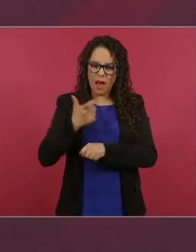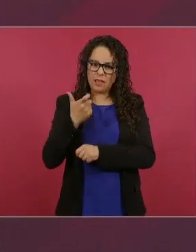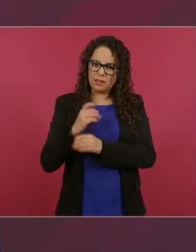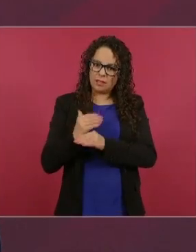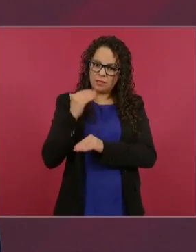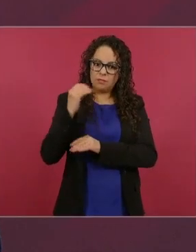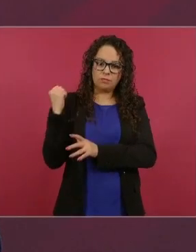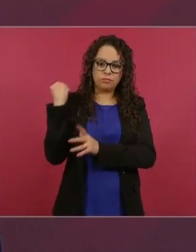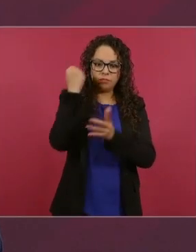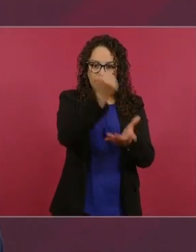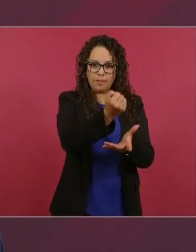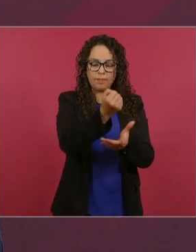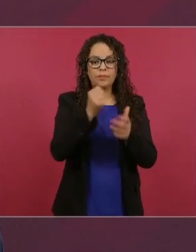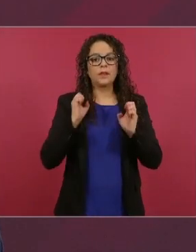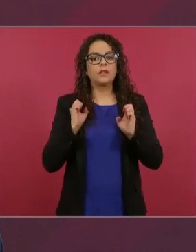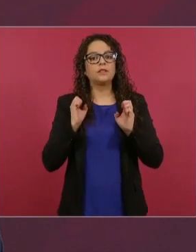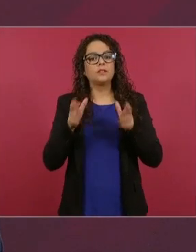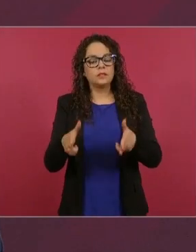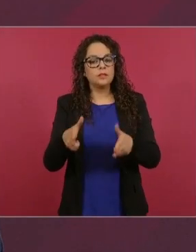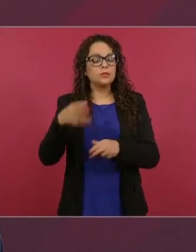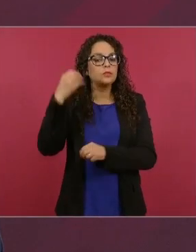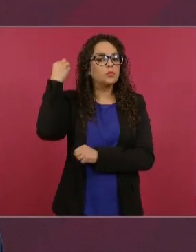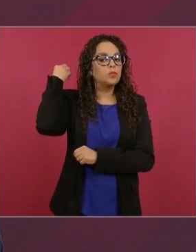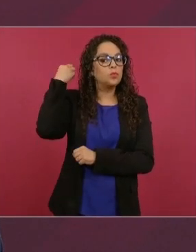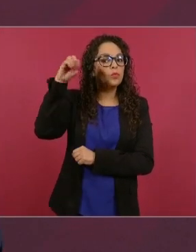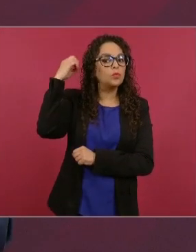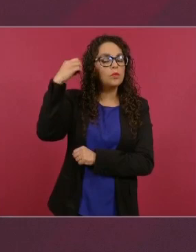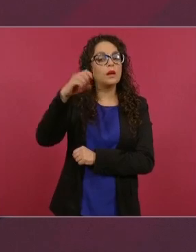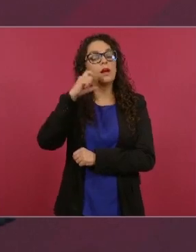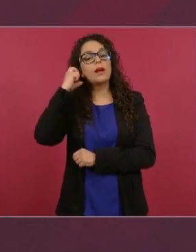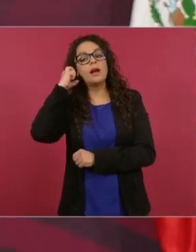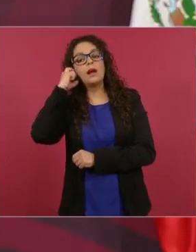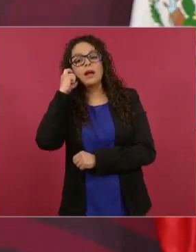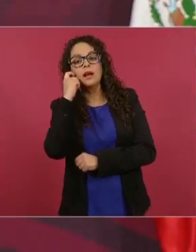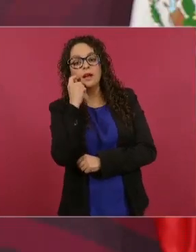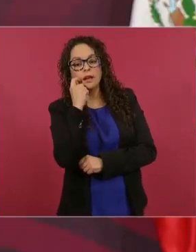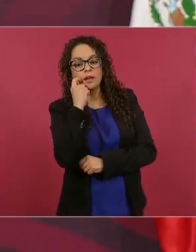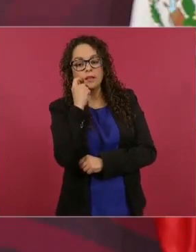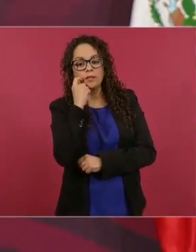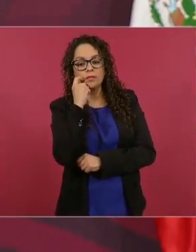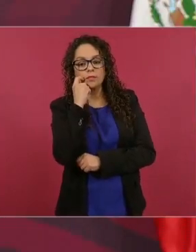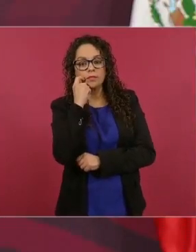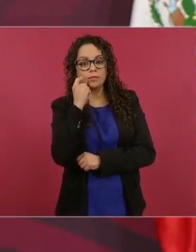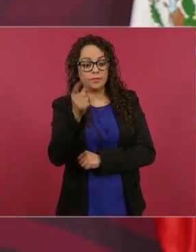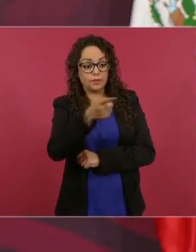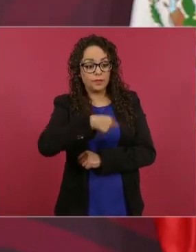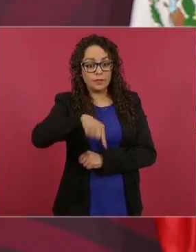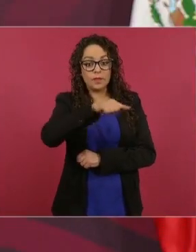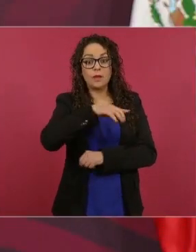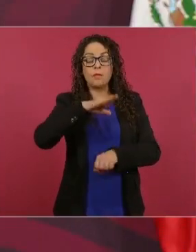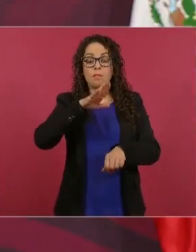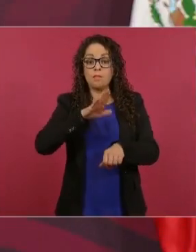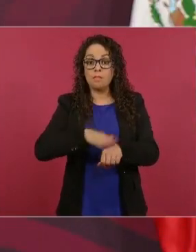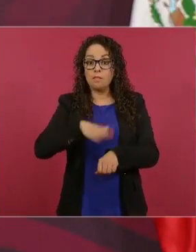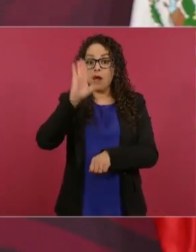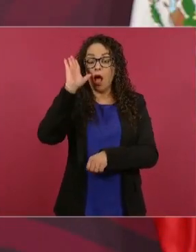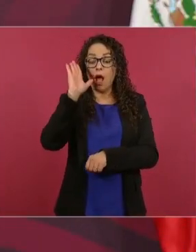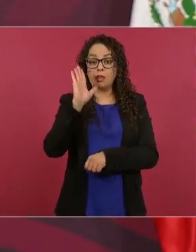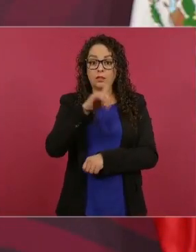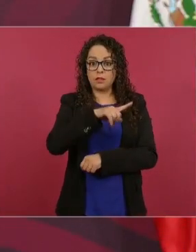Oaxaca y Guerrero, los más pobres y los que tienen más población indígena.